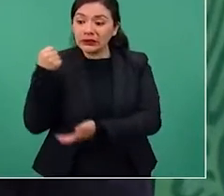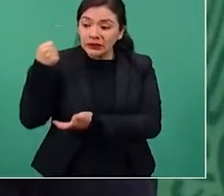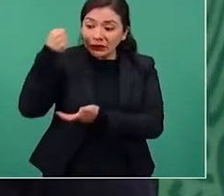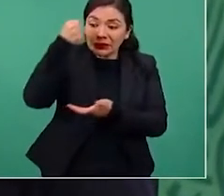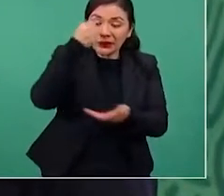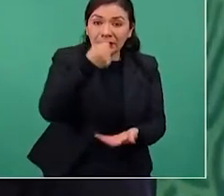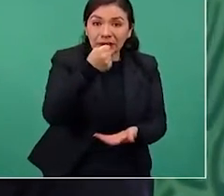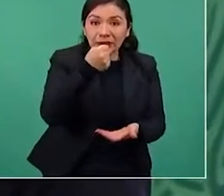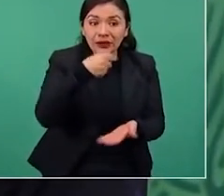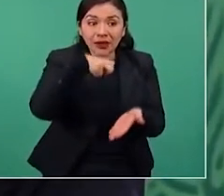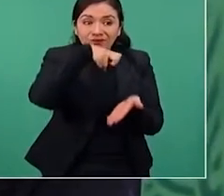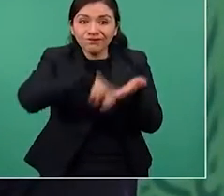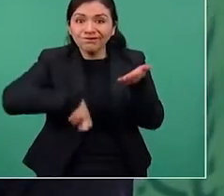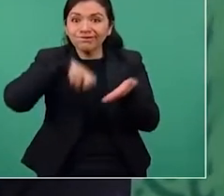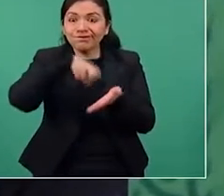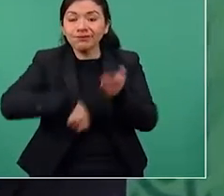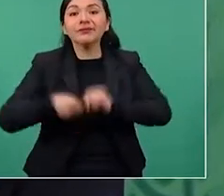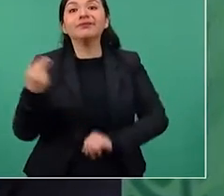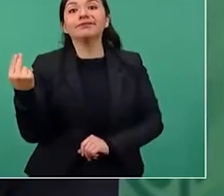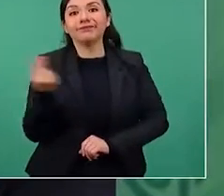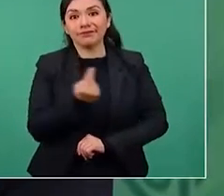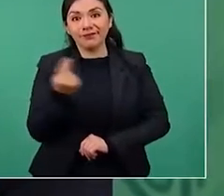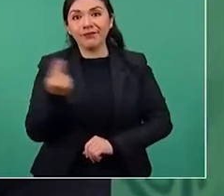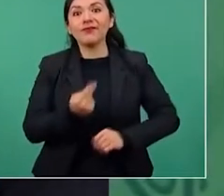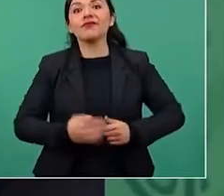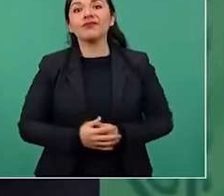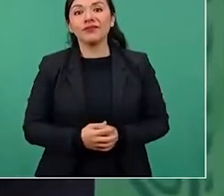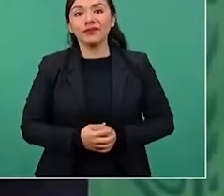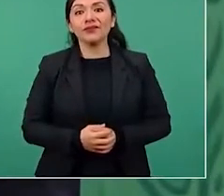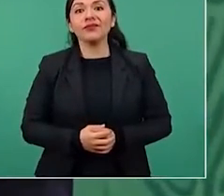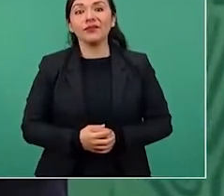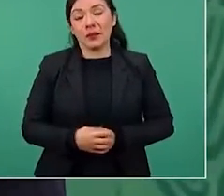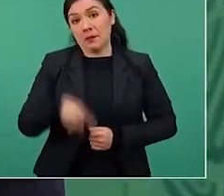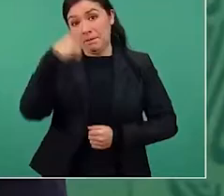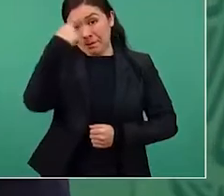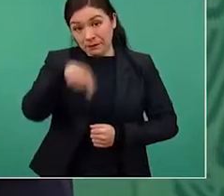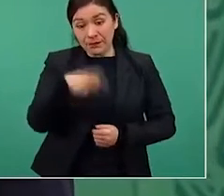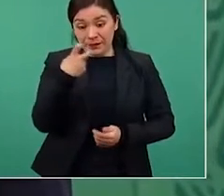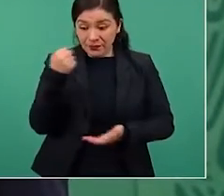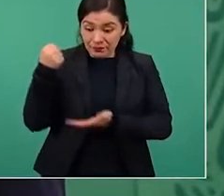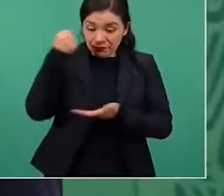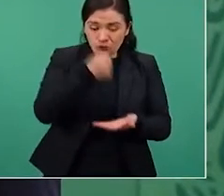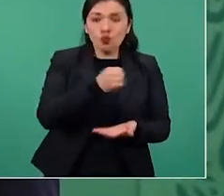para financiarlo.